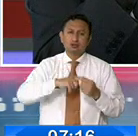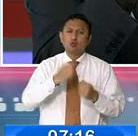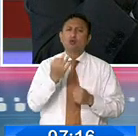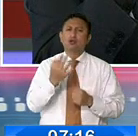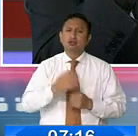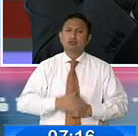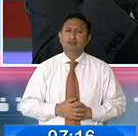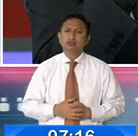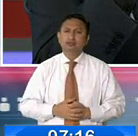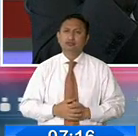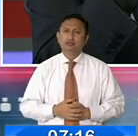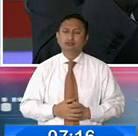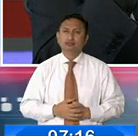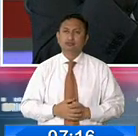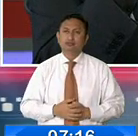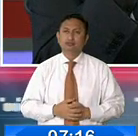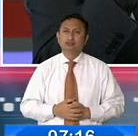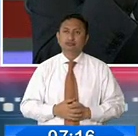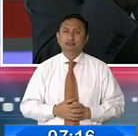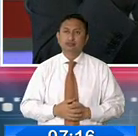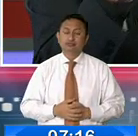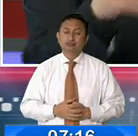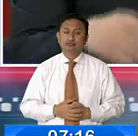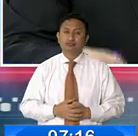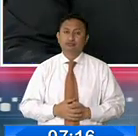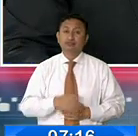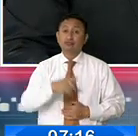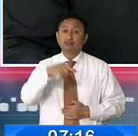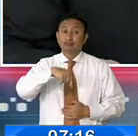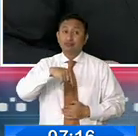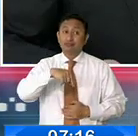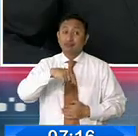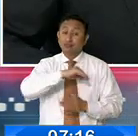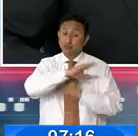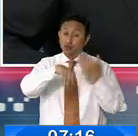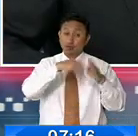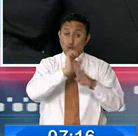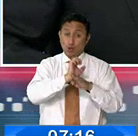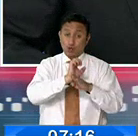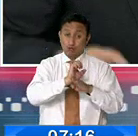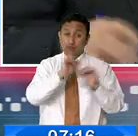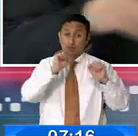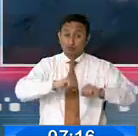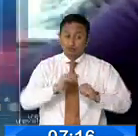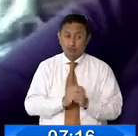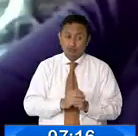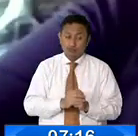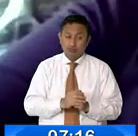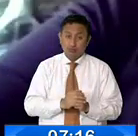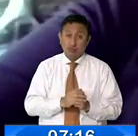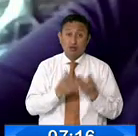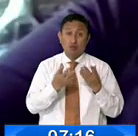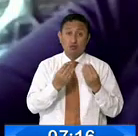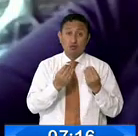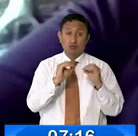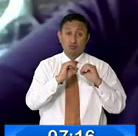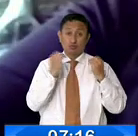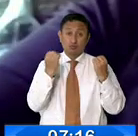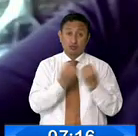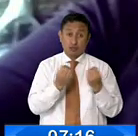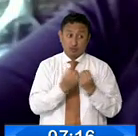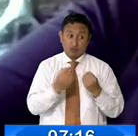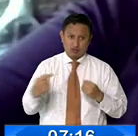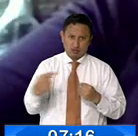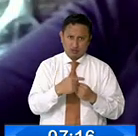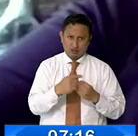de Quito? En el Distrito Metropolitano de Quito y a nivel nacional, de hecho, existe una gran cantidad de estas redes